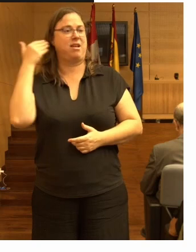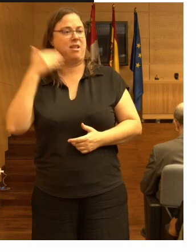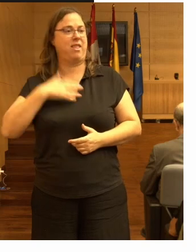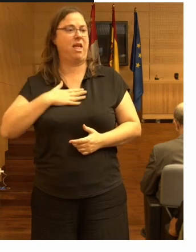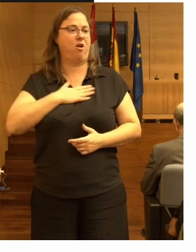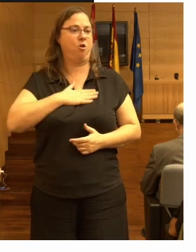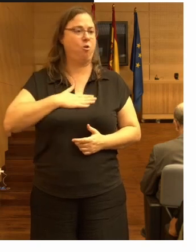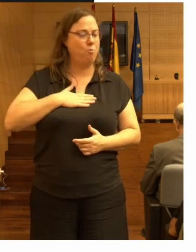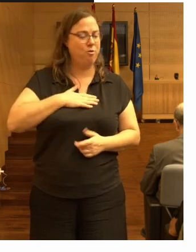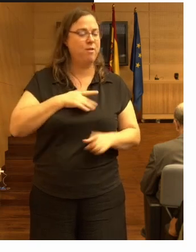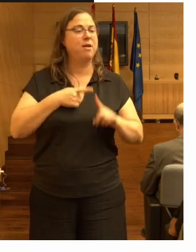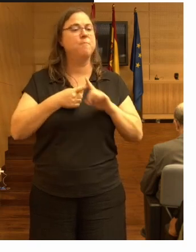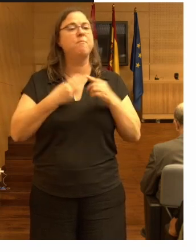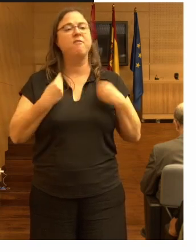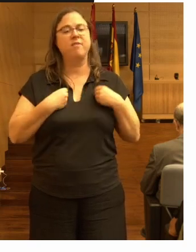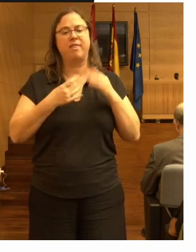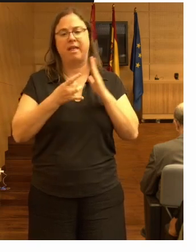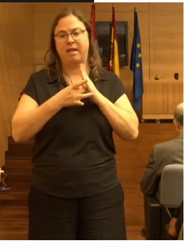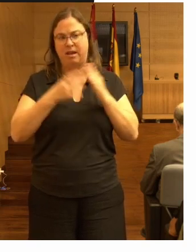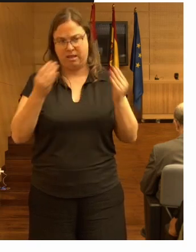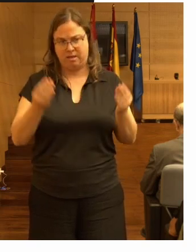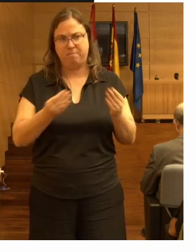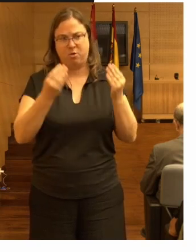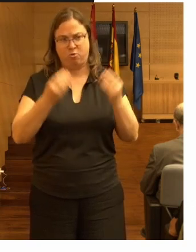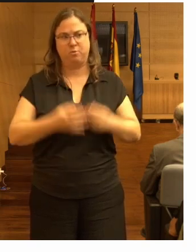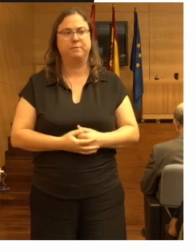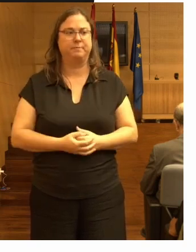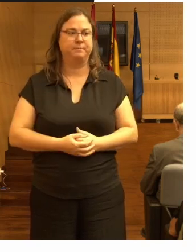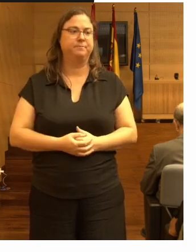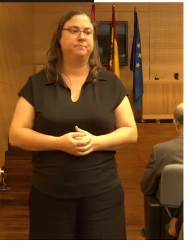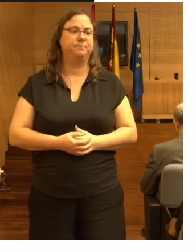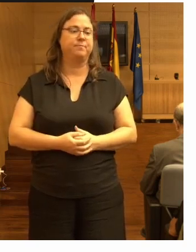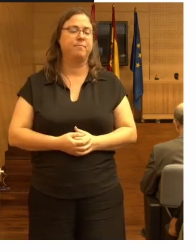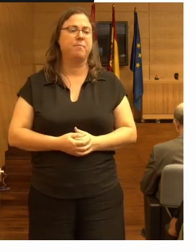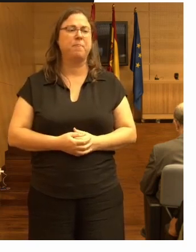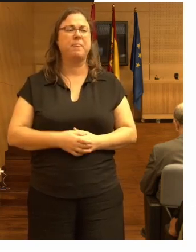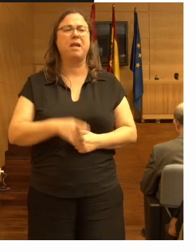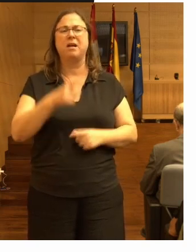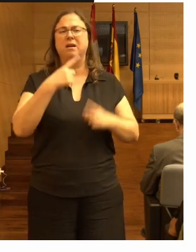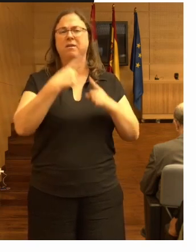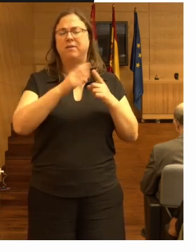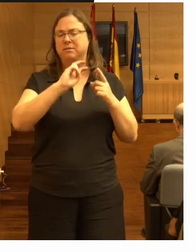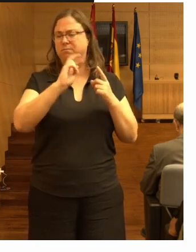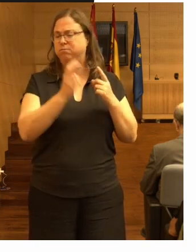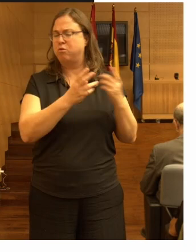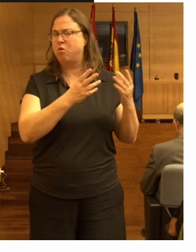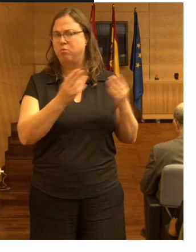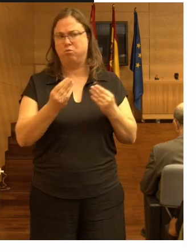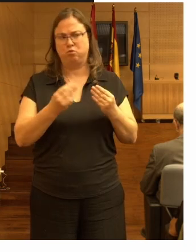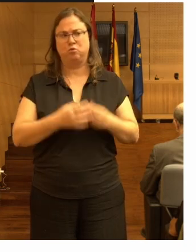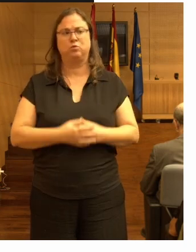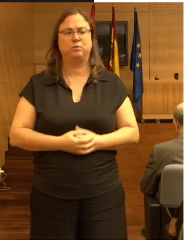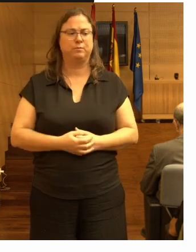y de una mayor calidad de vida hay muchísimos factores que tener en cuenta